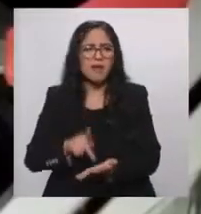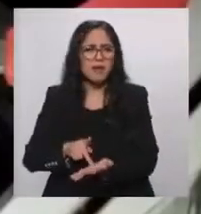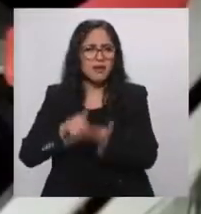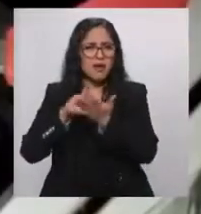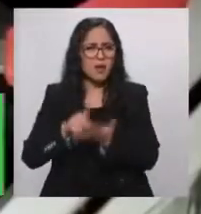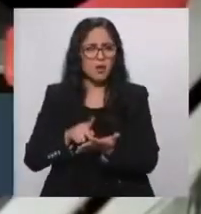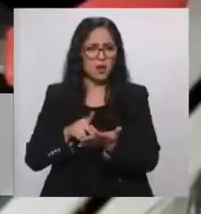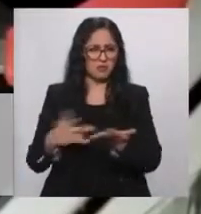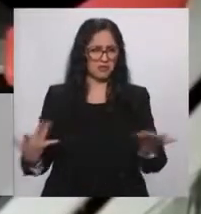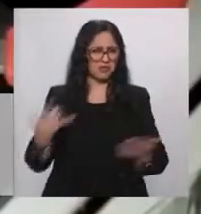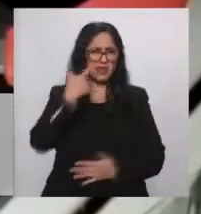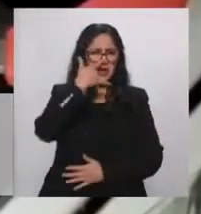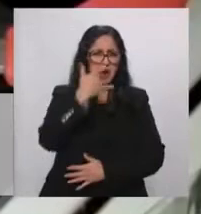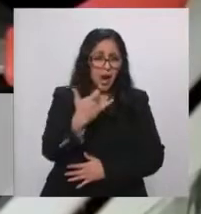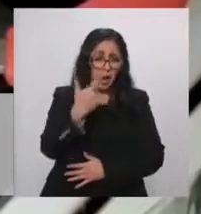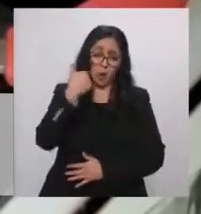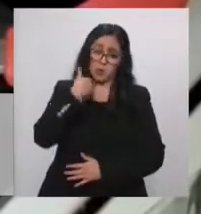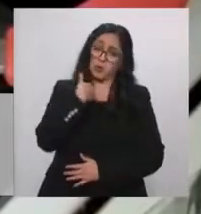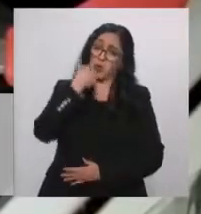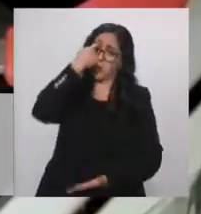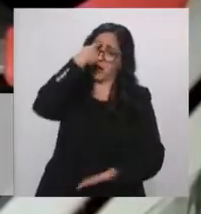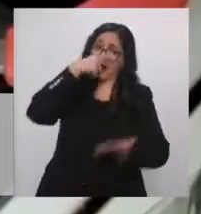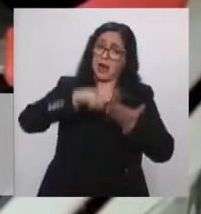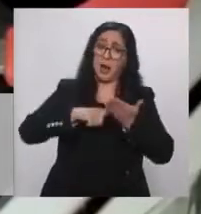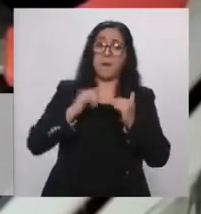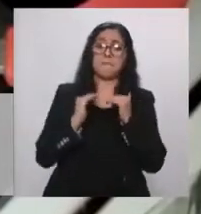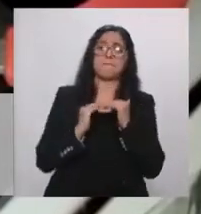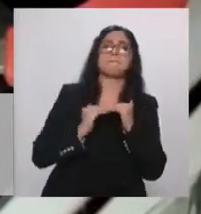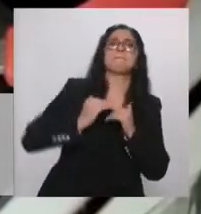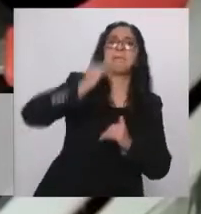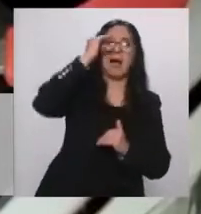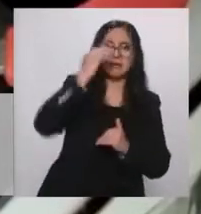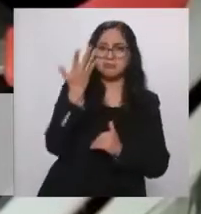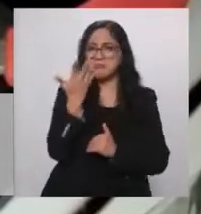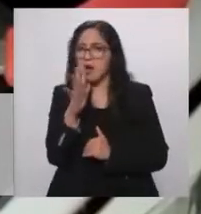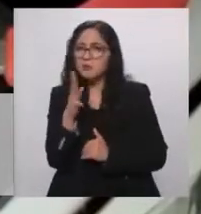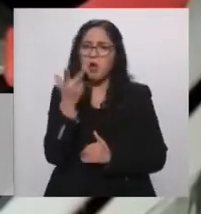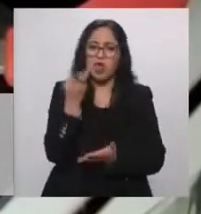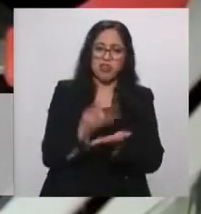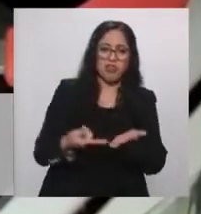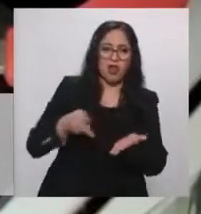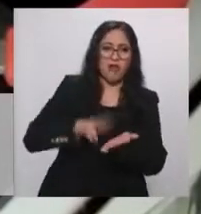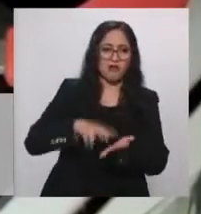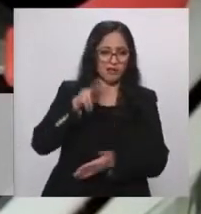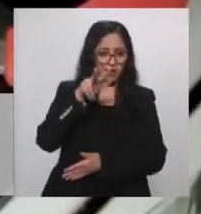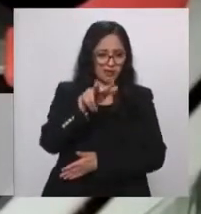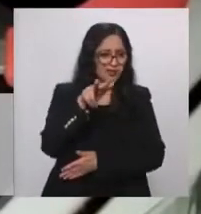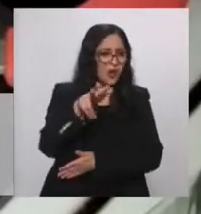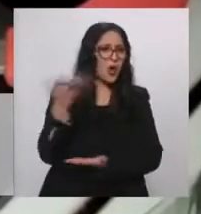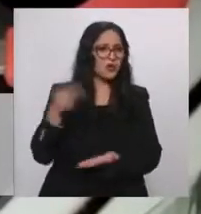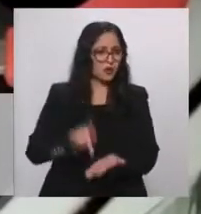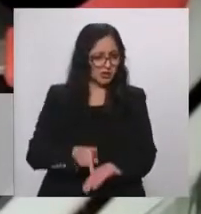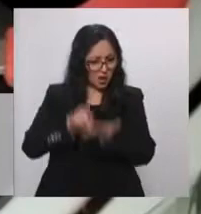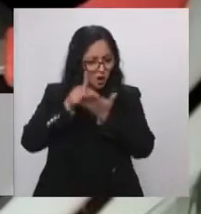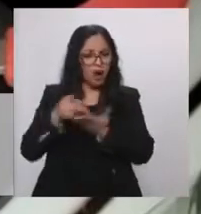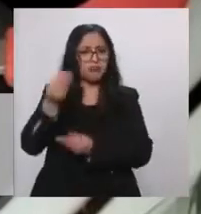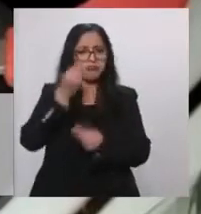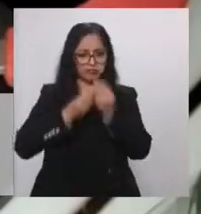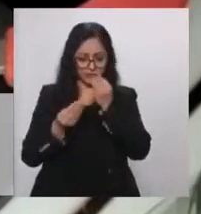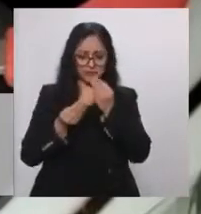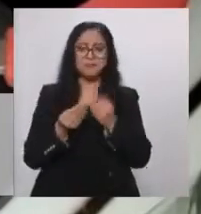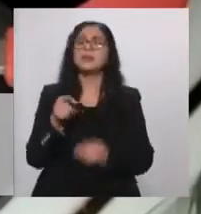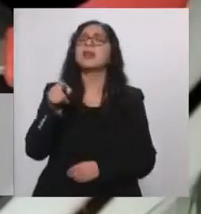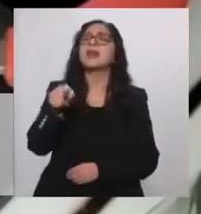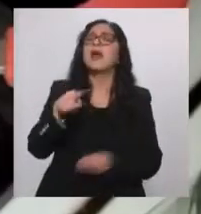debería de ser mínimo del doble. Ahora, bueno, los frijoles en cuanto a todos los beneficios que tienen esas